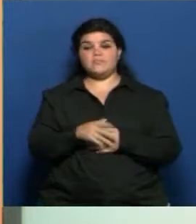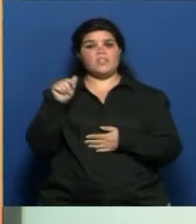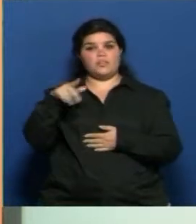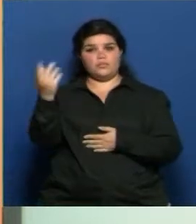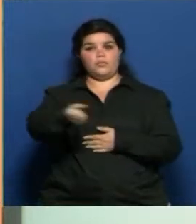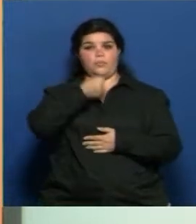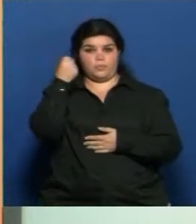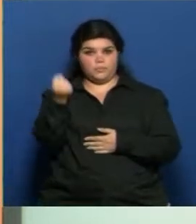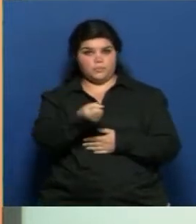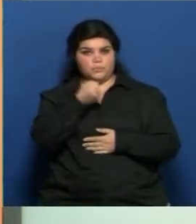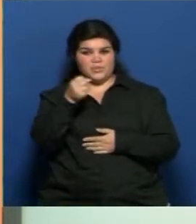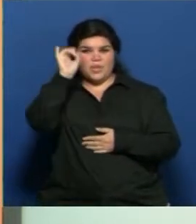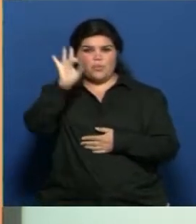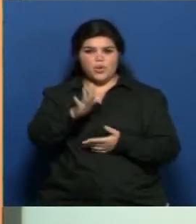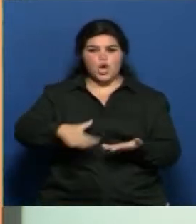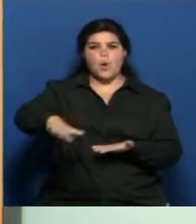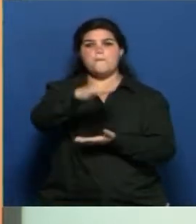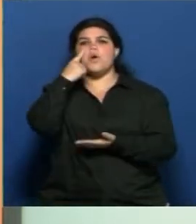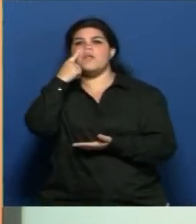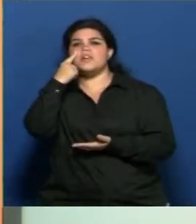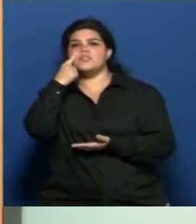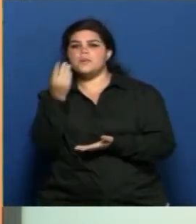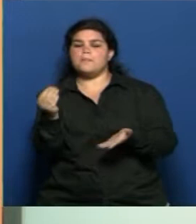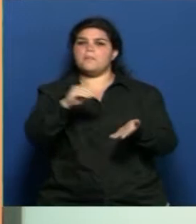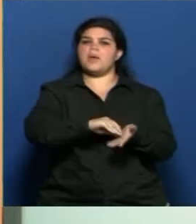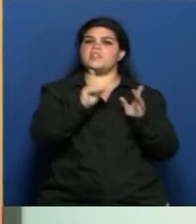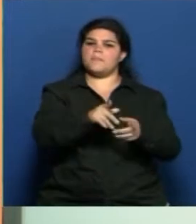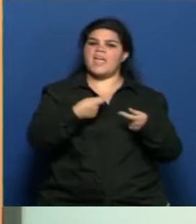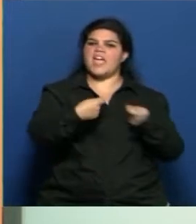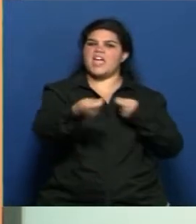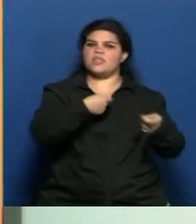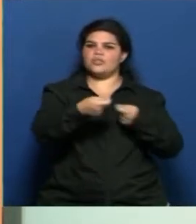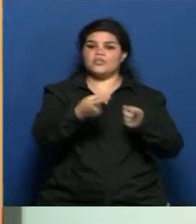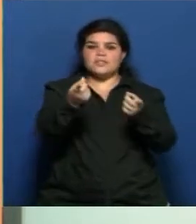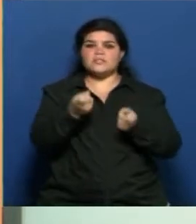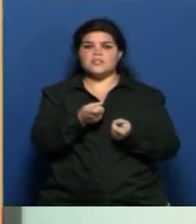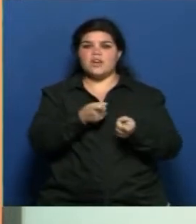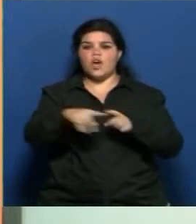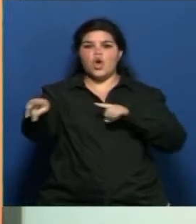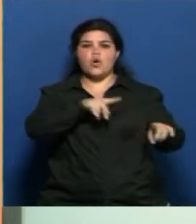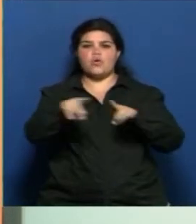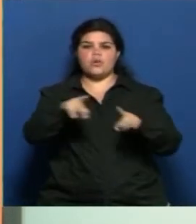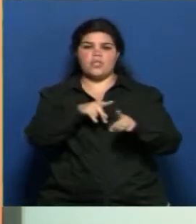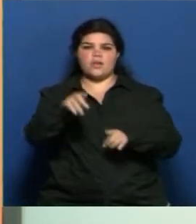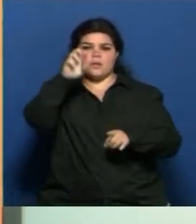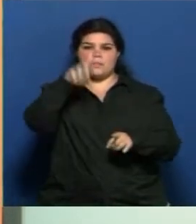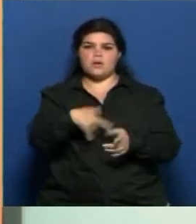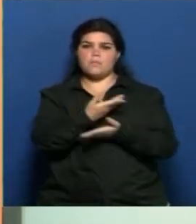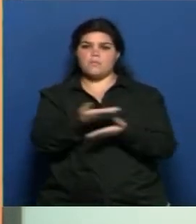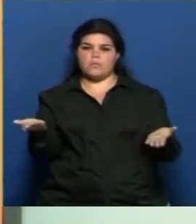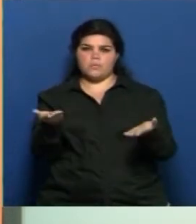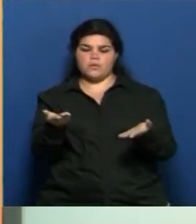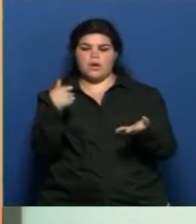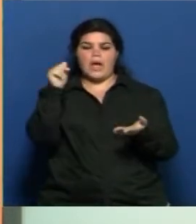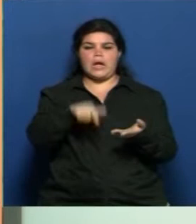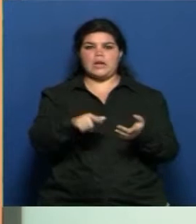población, sino también para la gestión. Es decir, se necesita coordinar las políticas públicas. Sin coordinación de